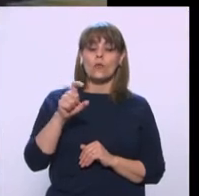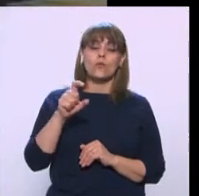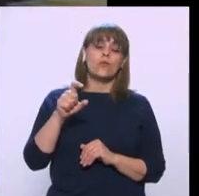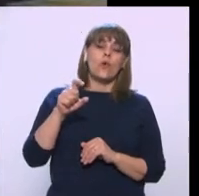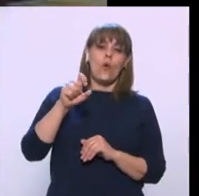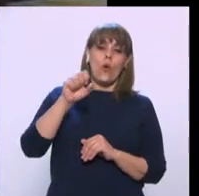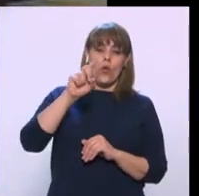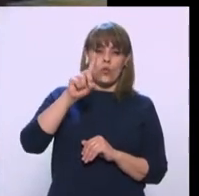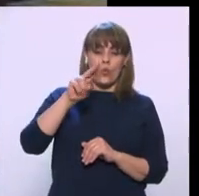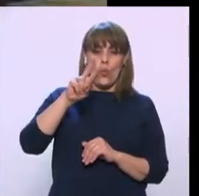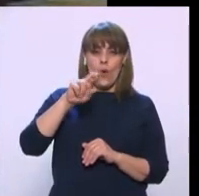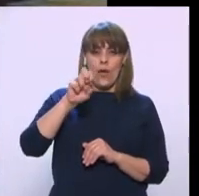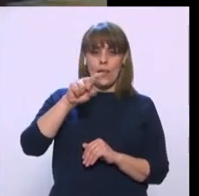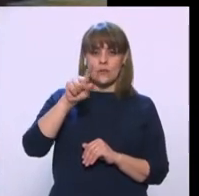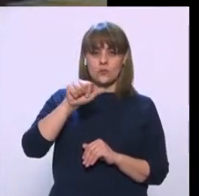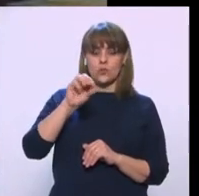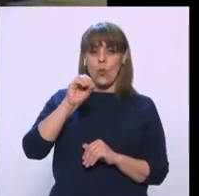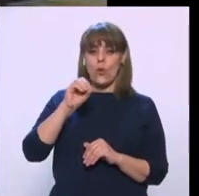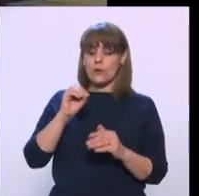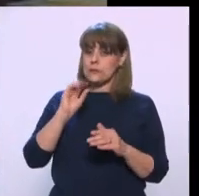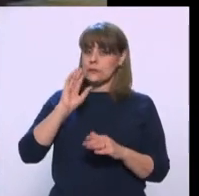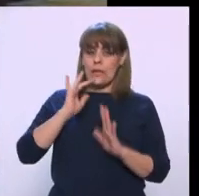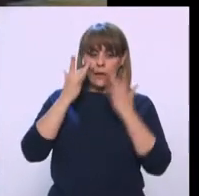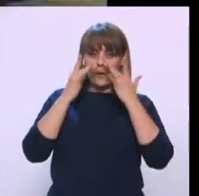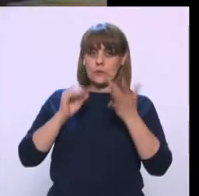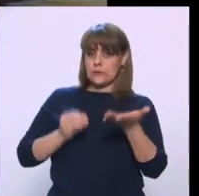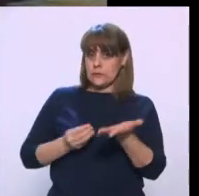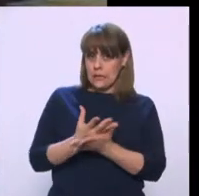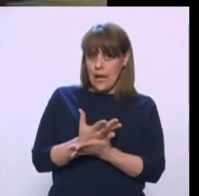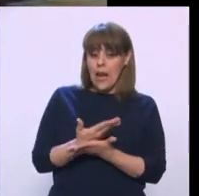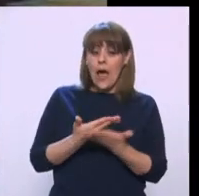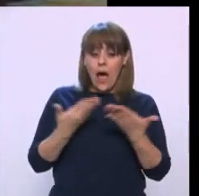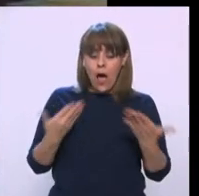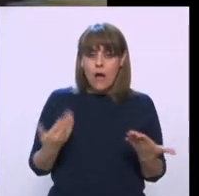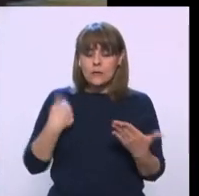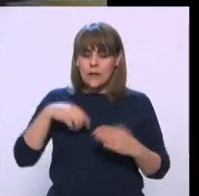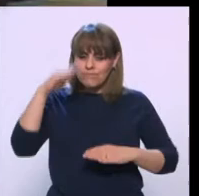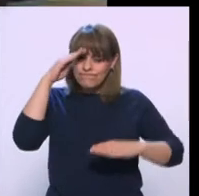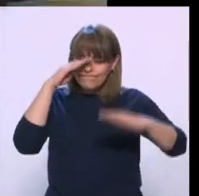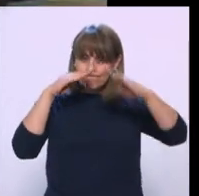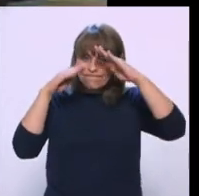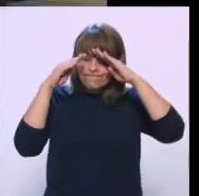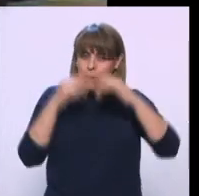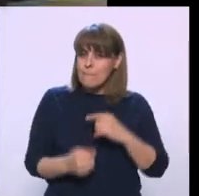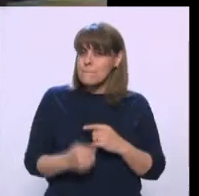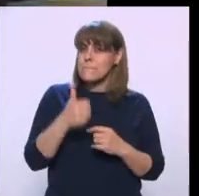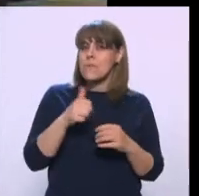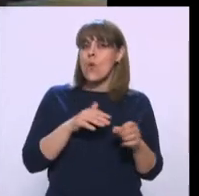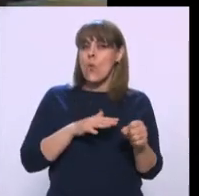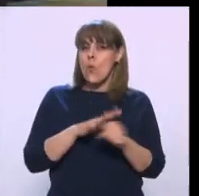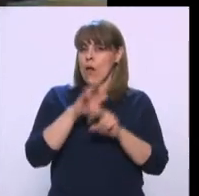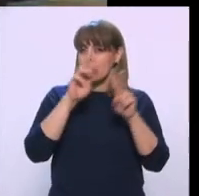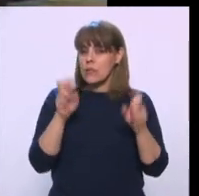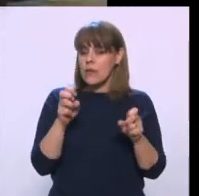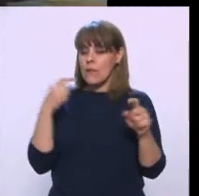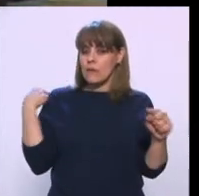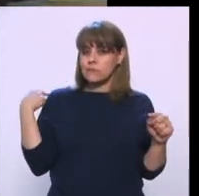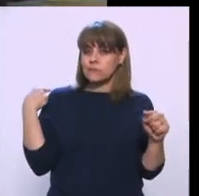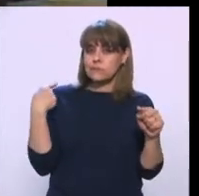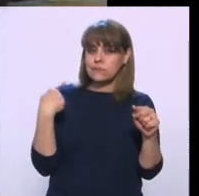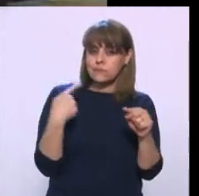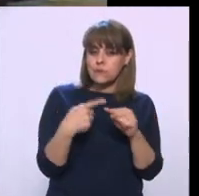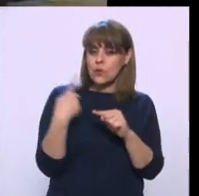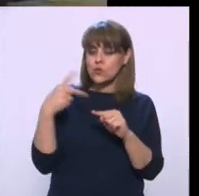de la Secretaría de Protección Ciudadana da ocasión para reflexionar en primer término sobre lo que ha sido esta